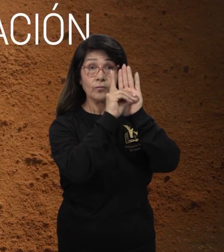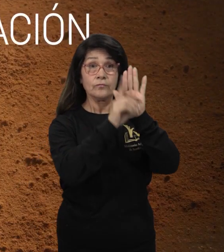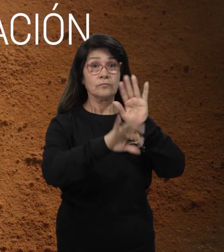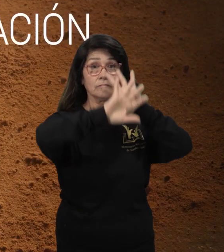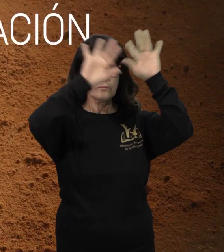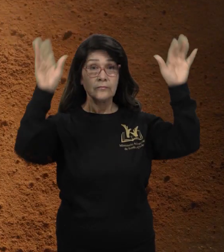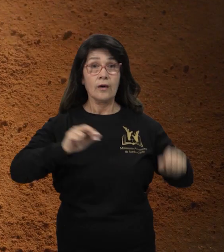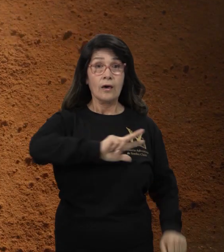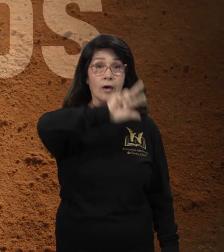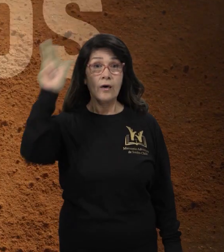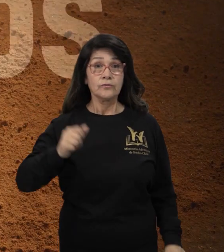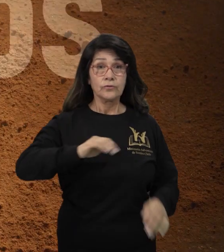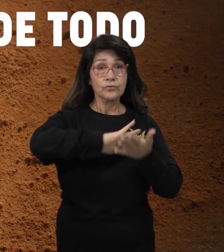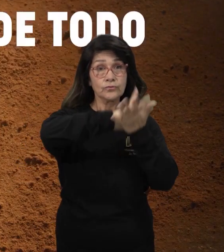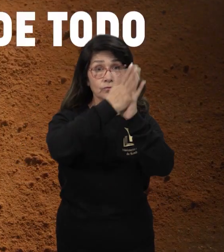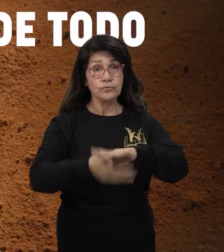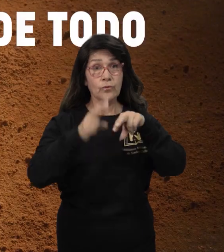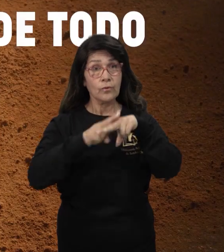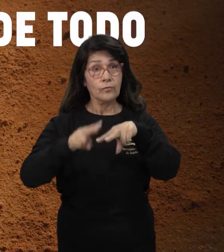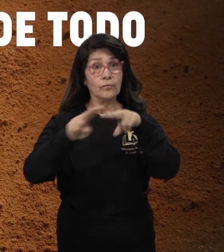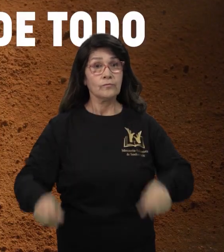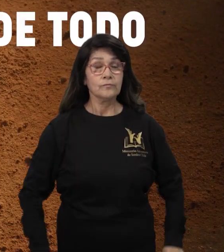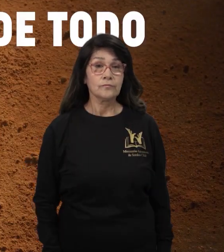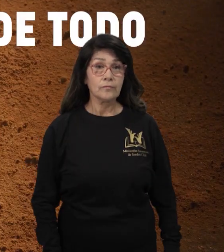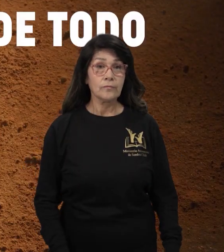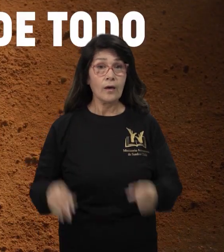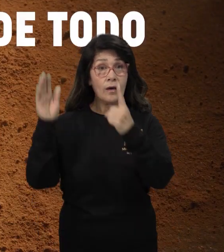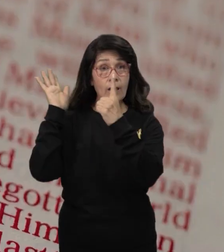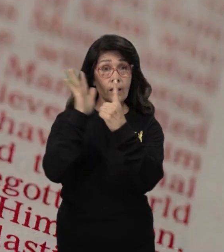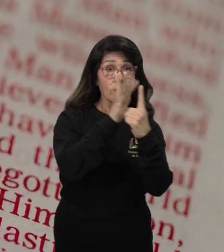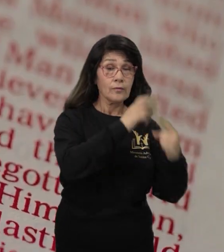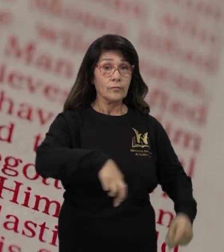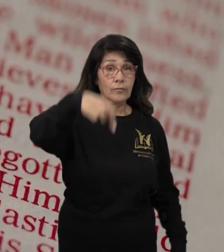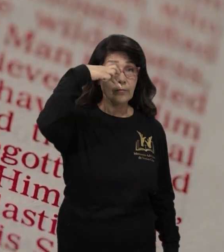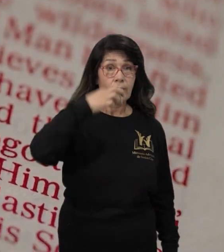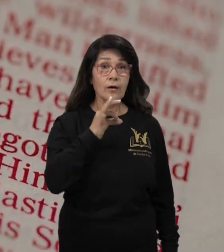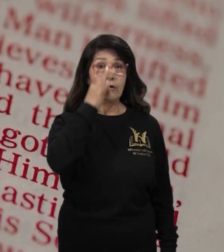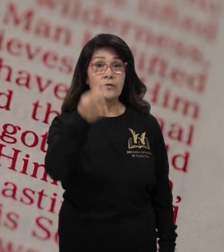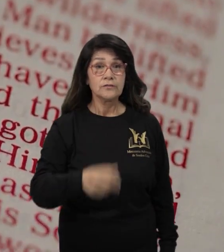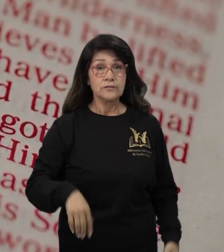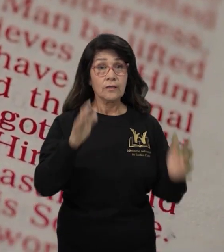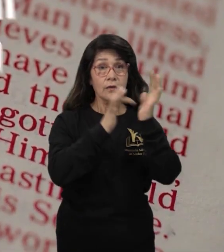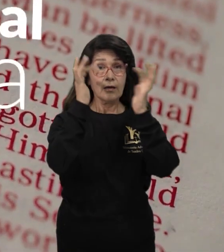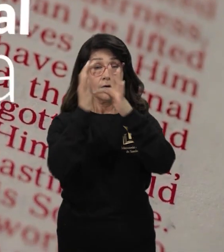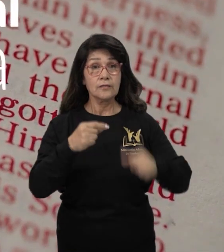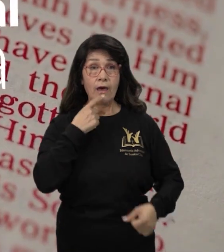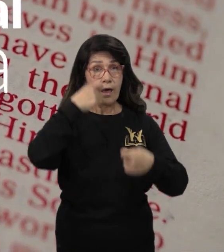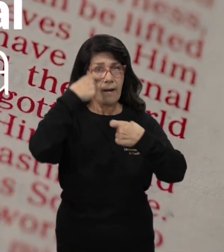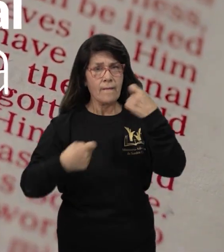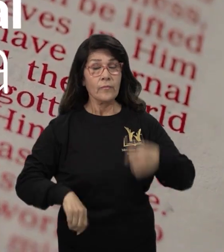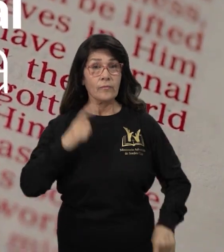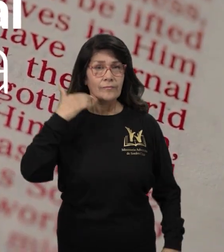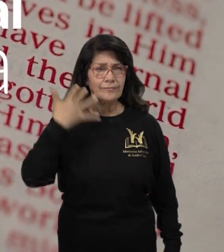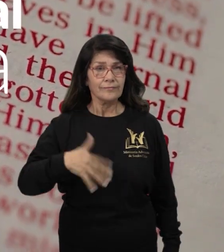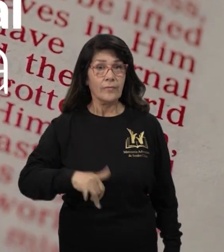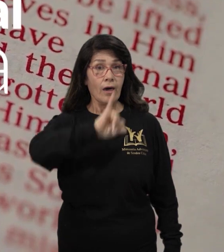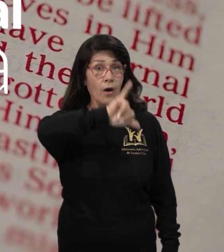estático, es una declaración divina de Dios como iniciador de todo. En las palabras del apóstol Pablo, Él es la